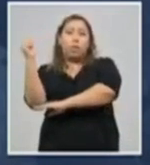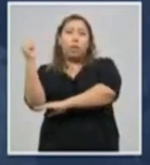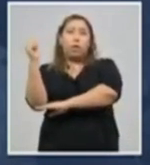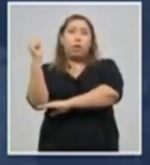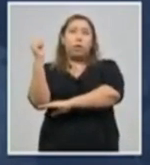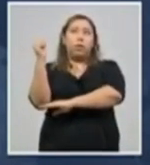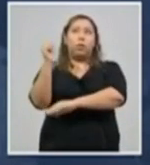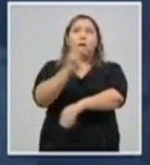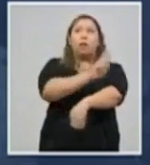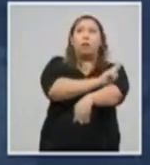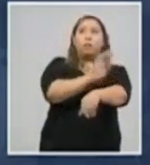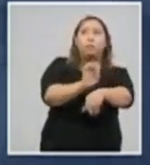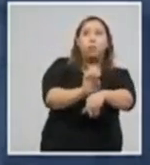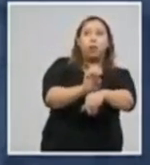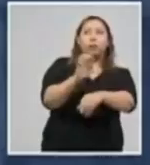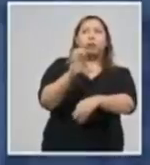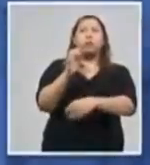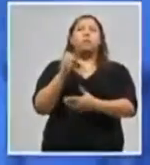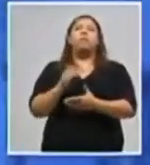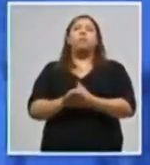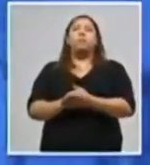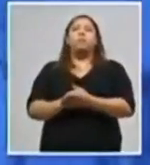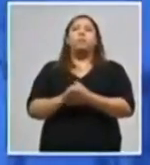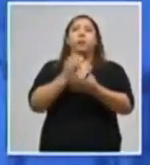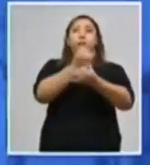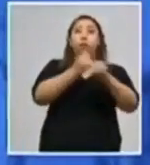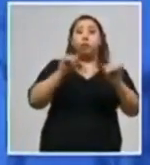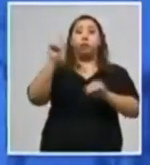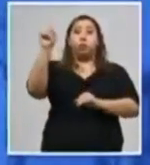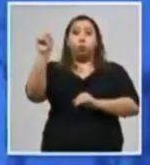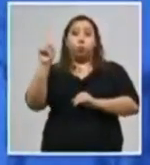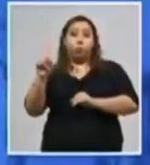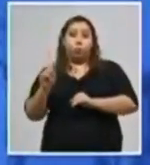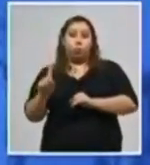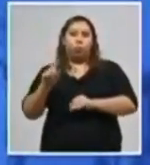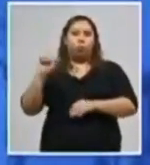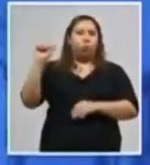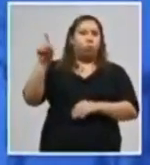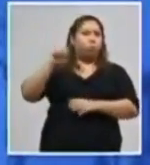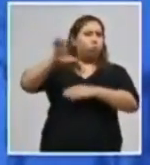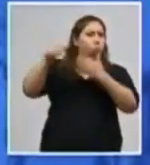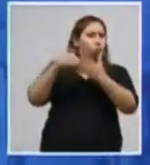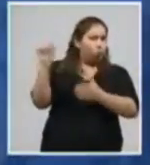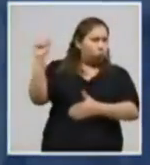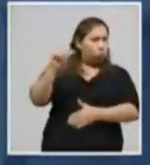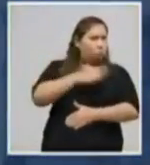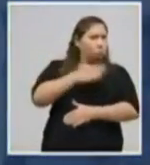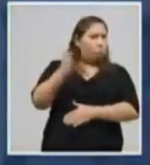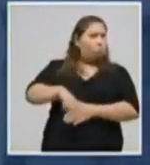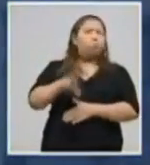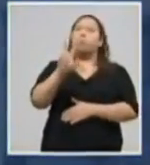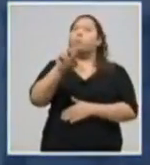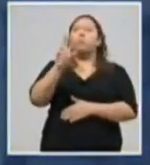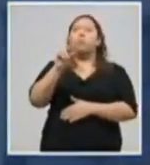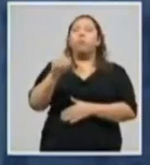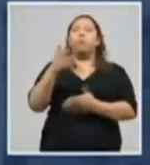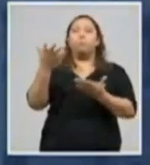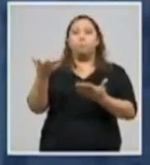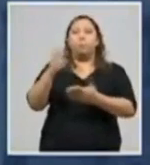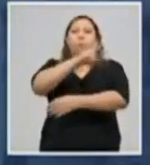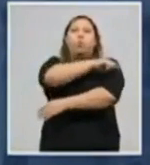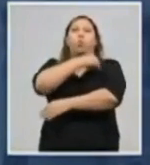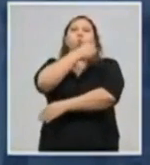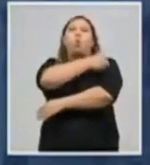fallecimiento confirmado. Aclaramos, no todos son de este día. Y también veamos cómo está la situación en los hospitales.